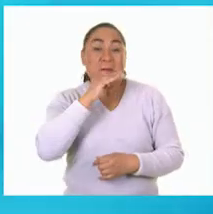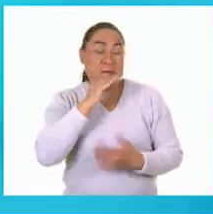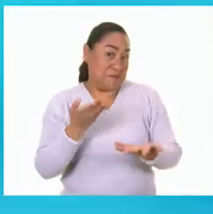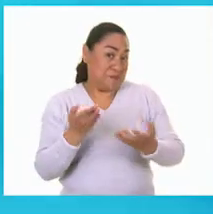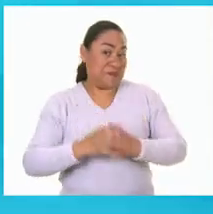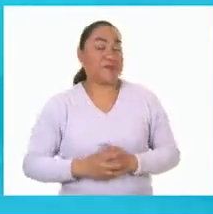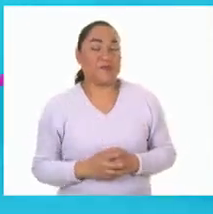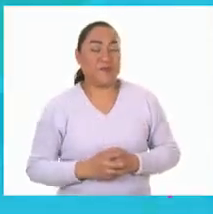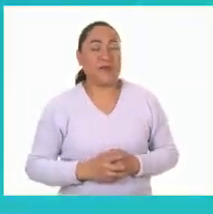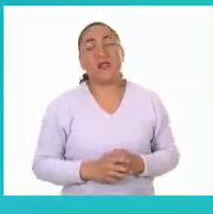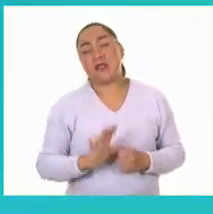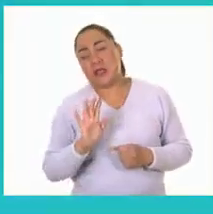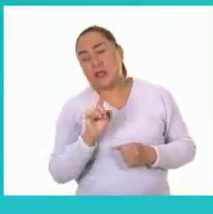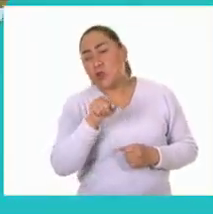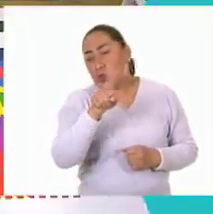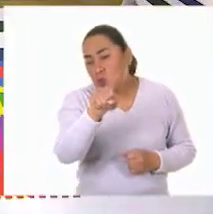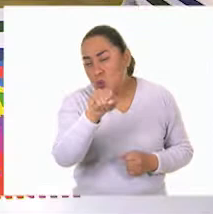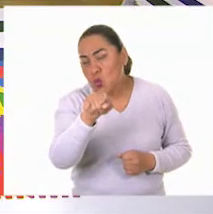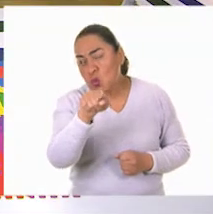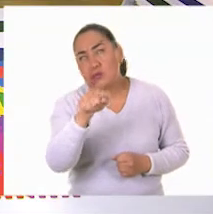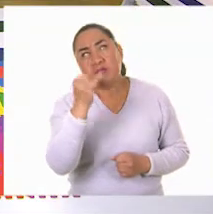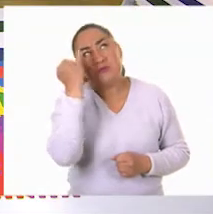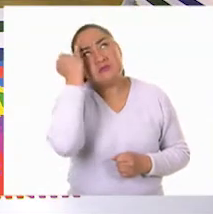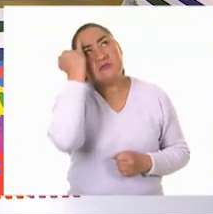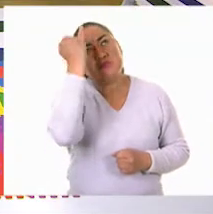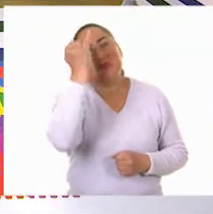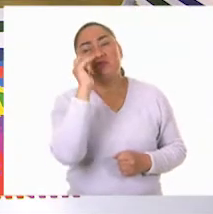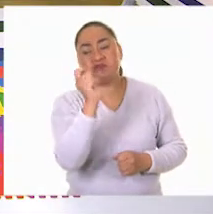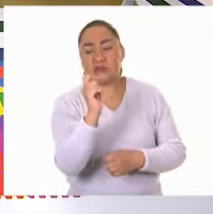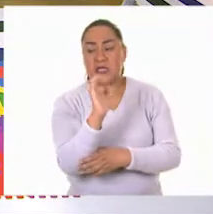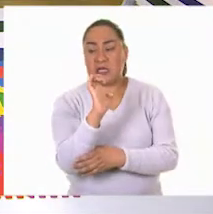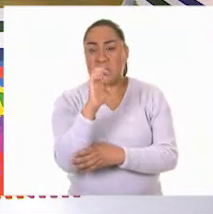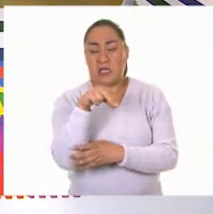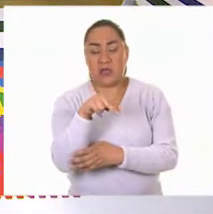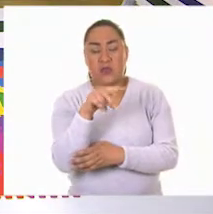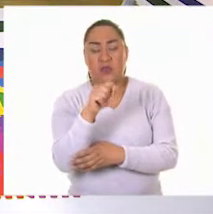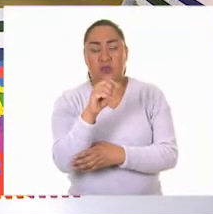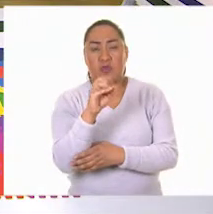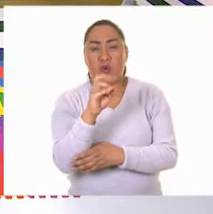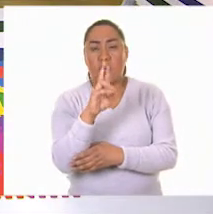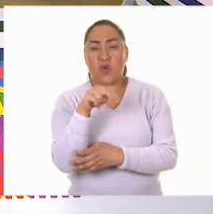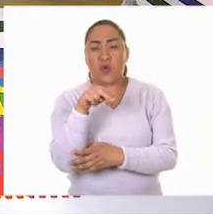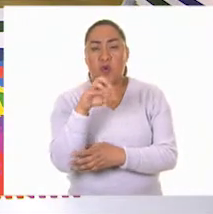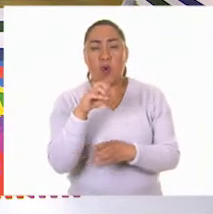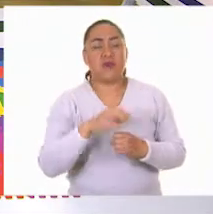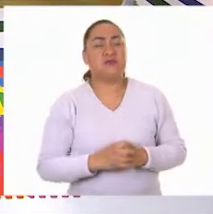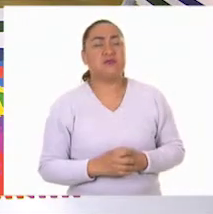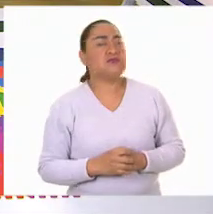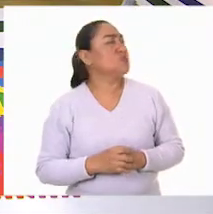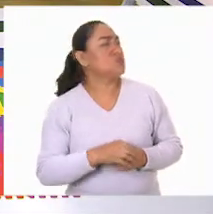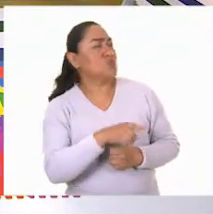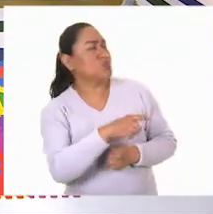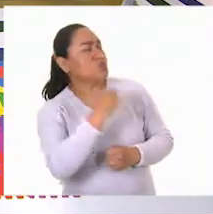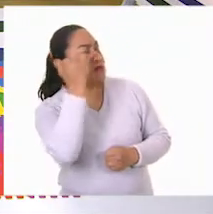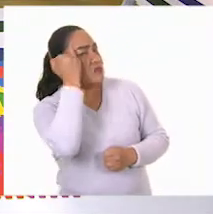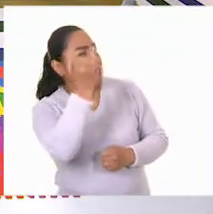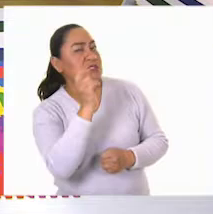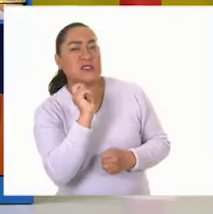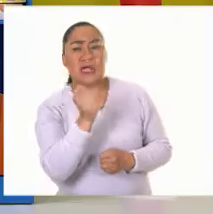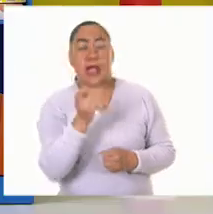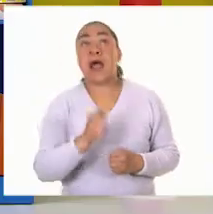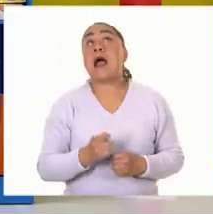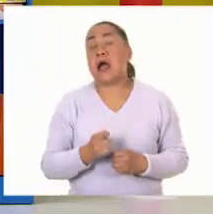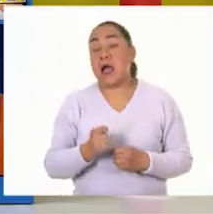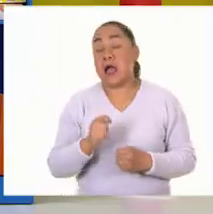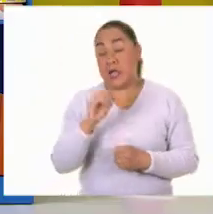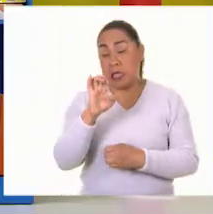¿Ustedes en casa se imaginan qué es el entorno? Erick, ¿tú qué te imaginas qué es el entorno? El entorno es el lugar en